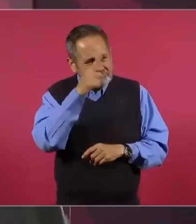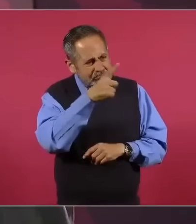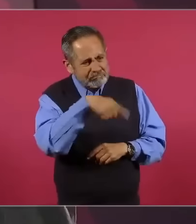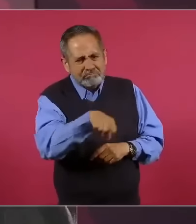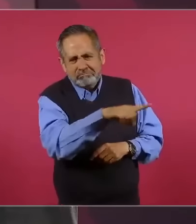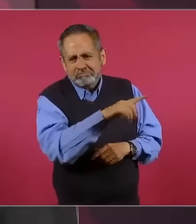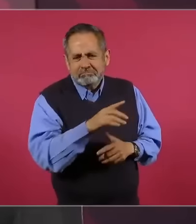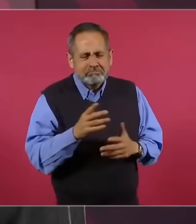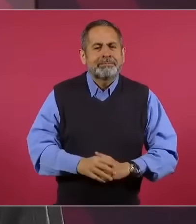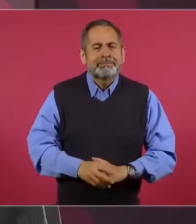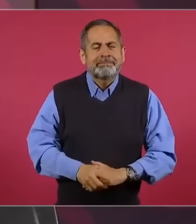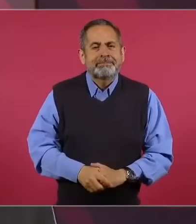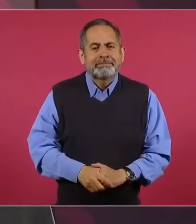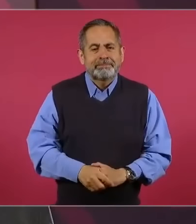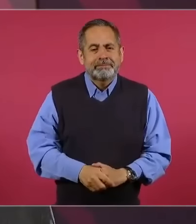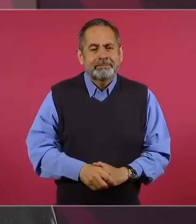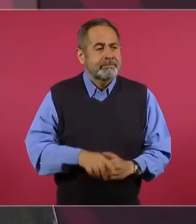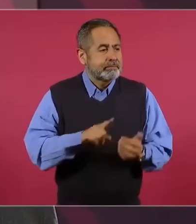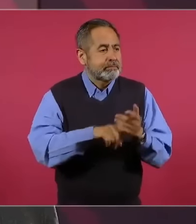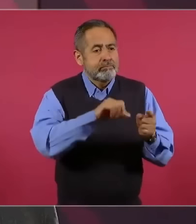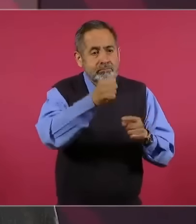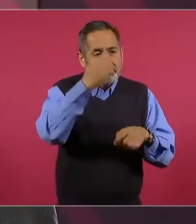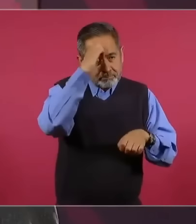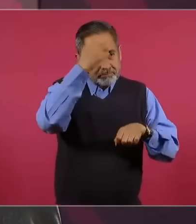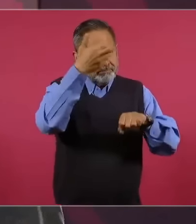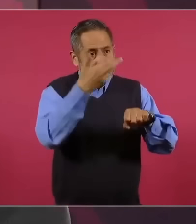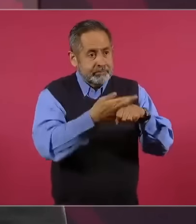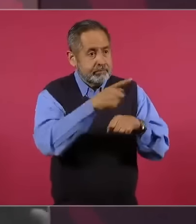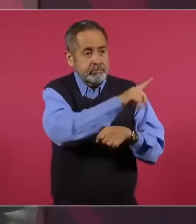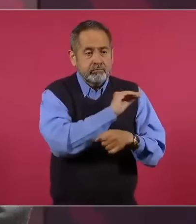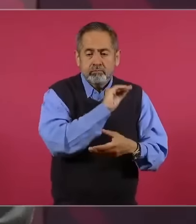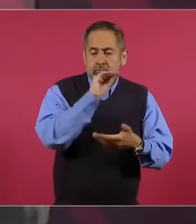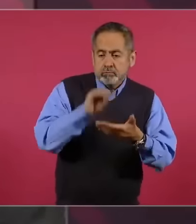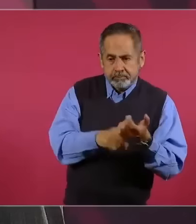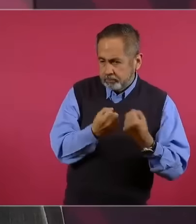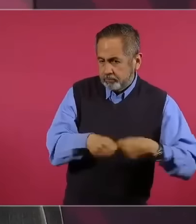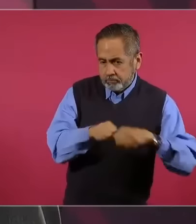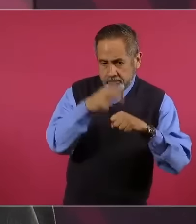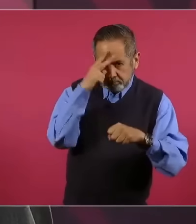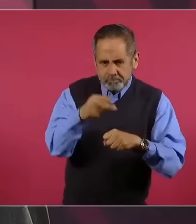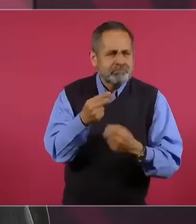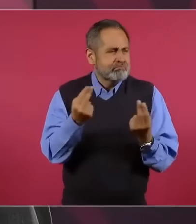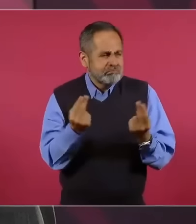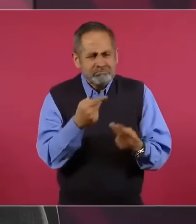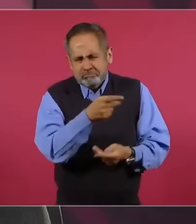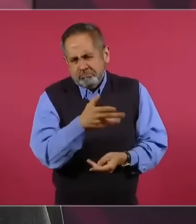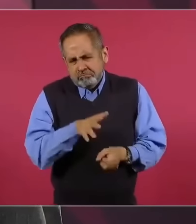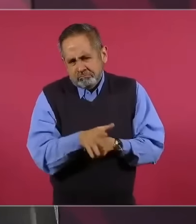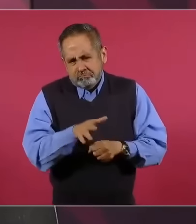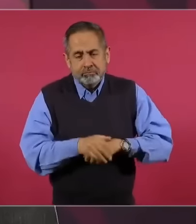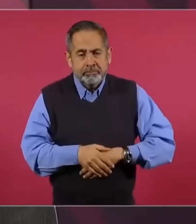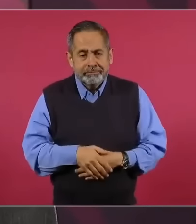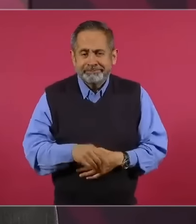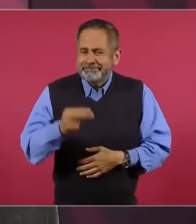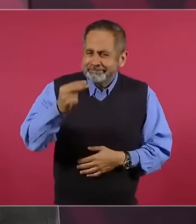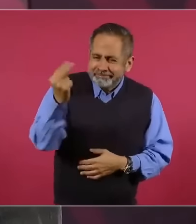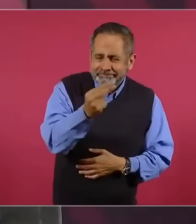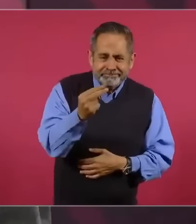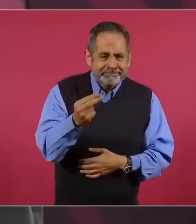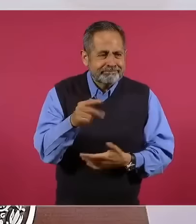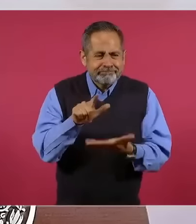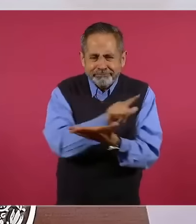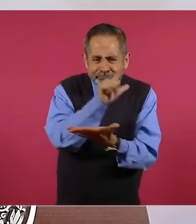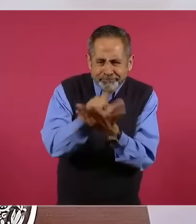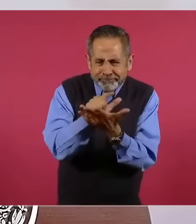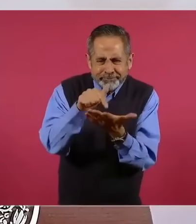extranjeros que tienen inversiones en México. Se requiere que haya legalidad,